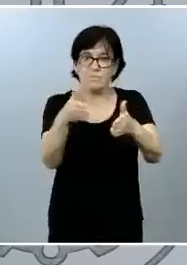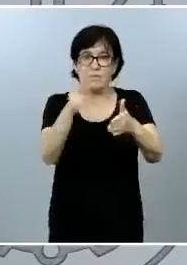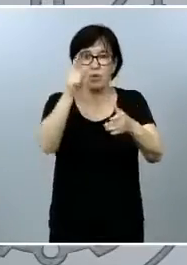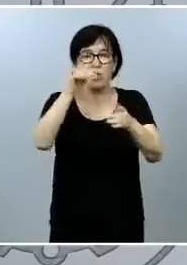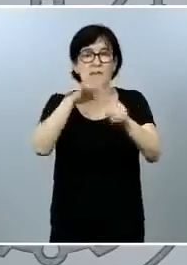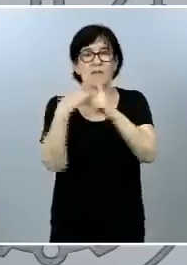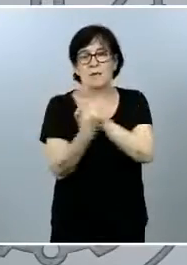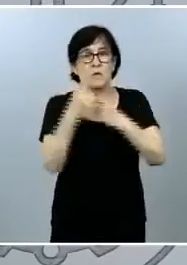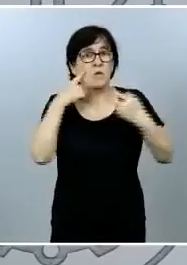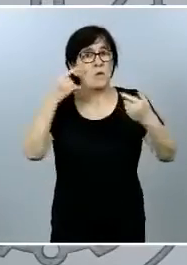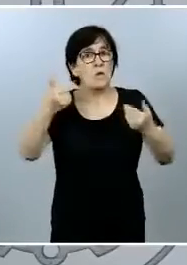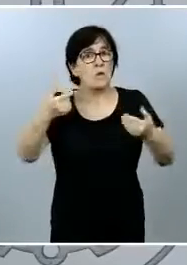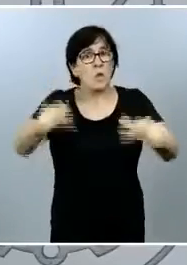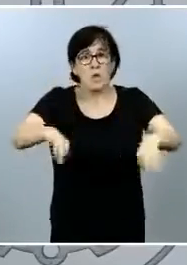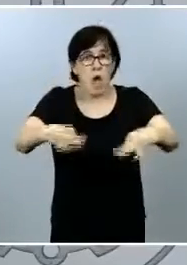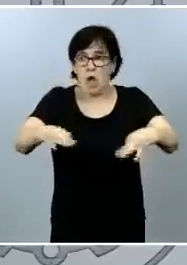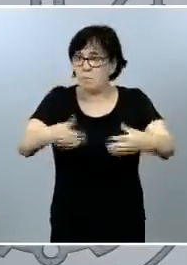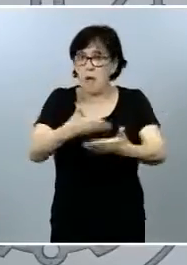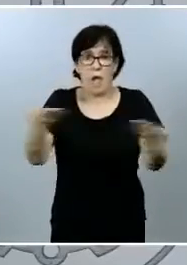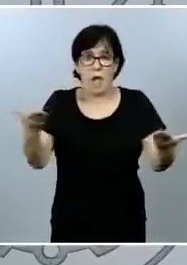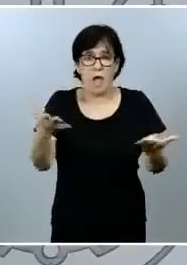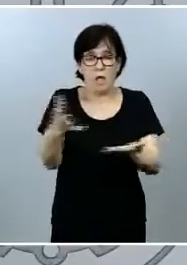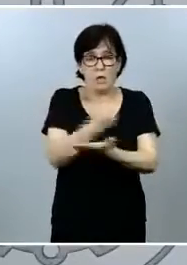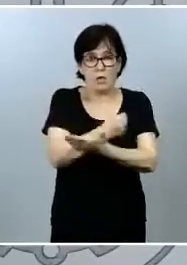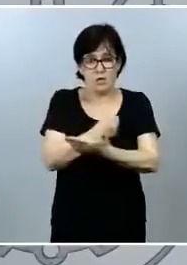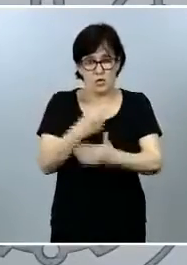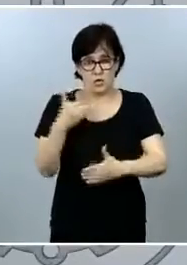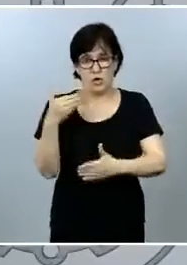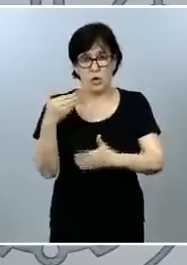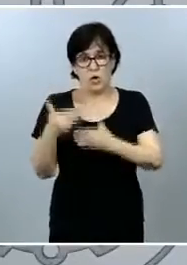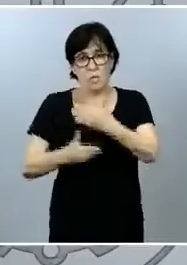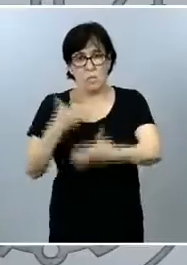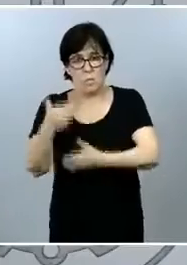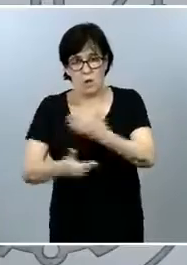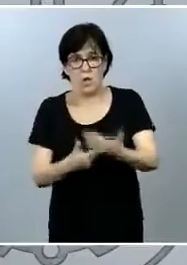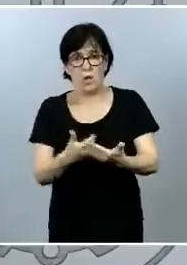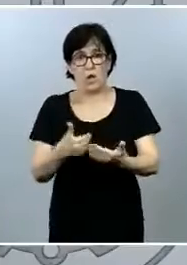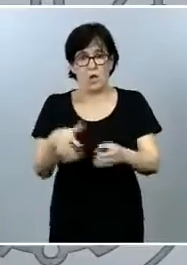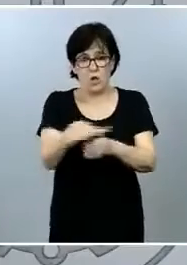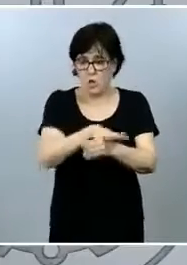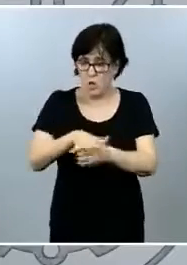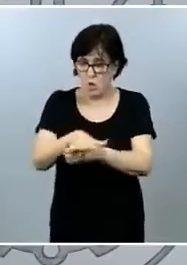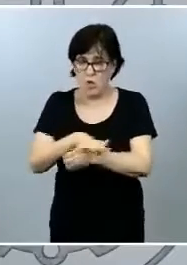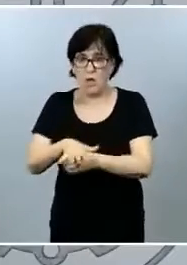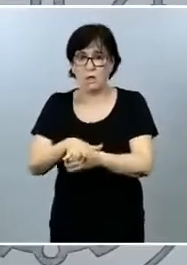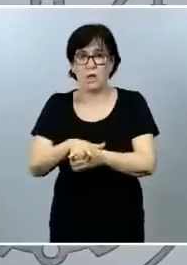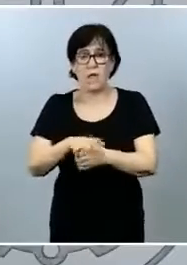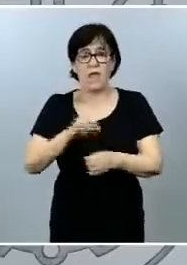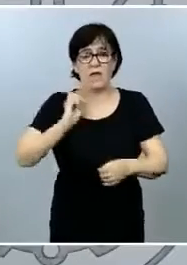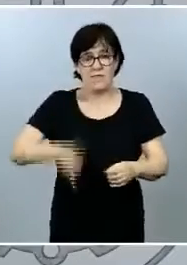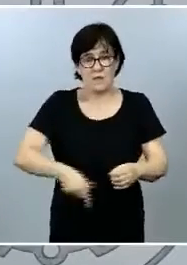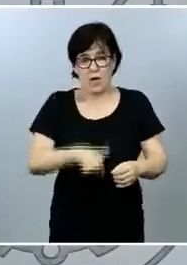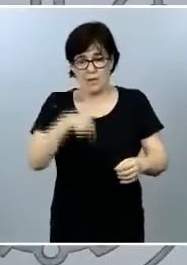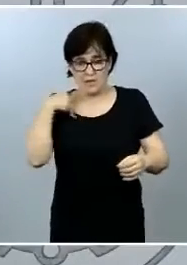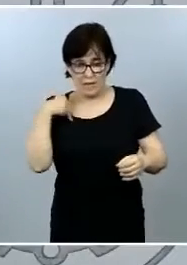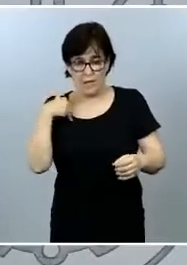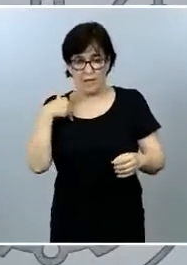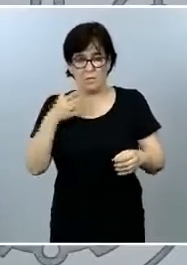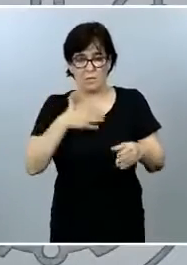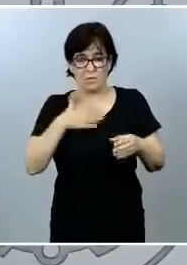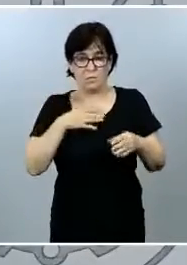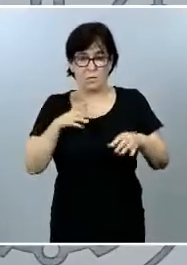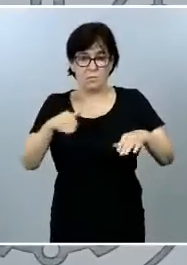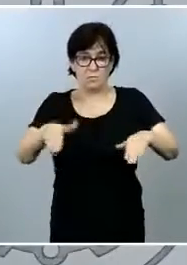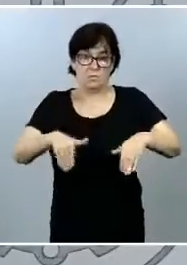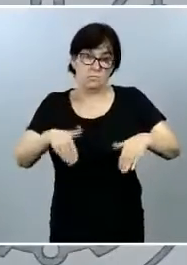habitual en todos los procedimientos y en todos los lugares donde existen directores generales que tienen este tipo de cargos